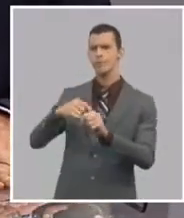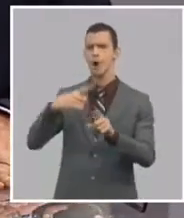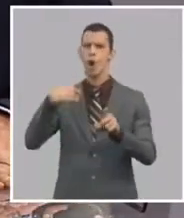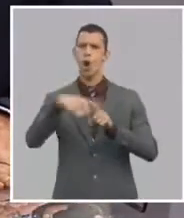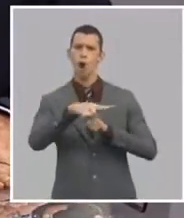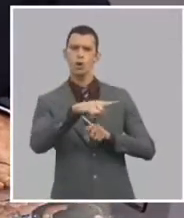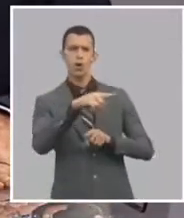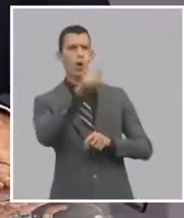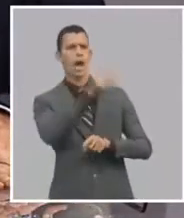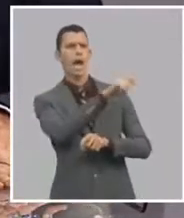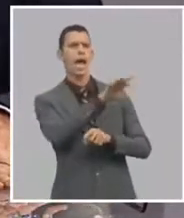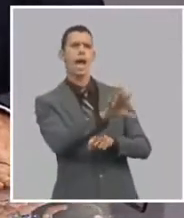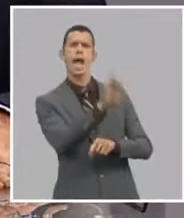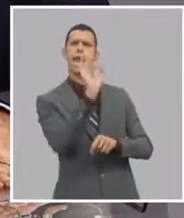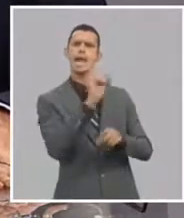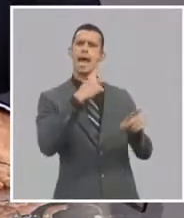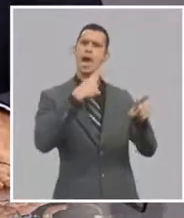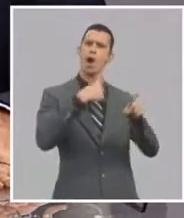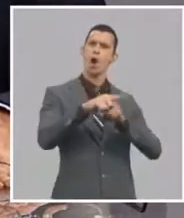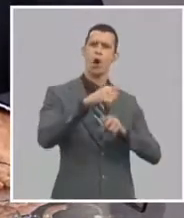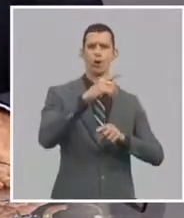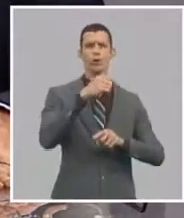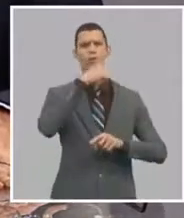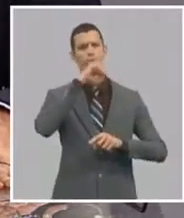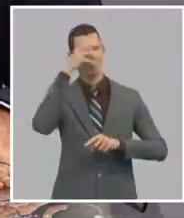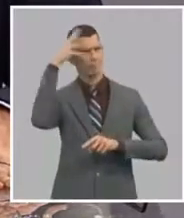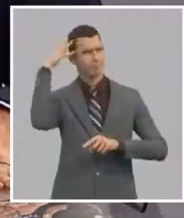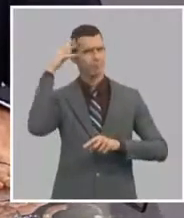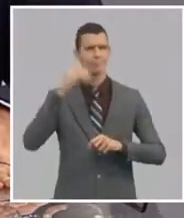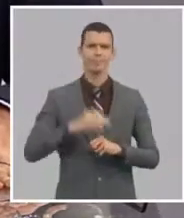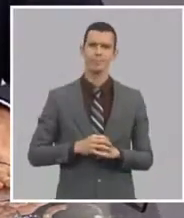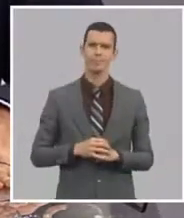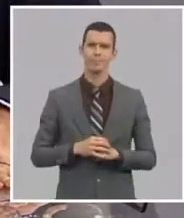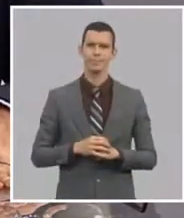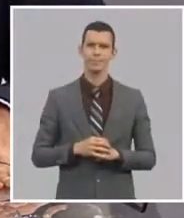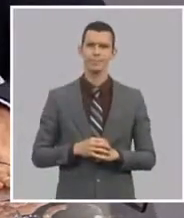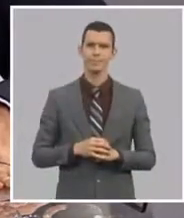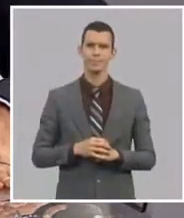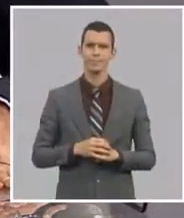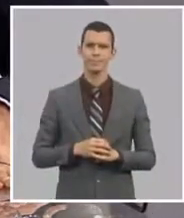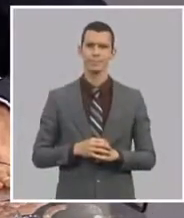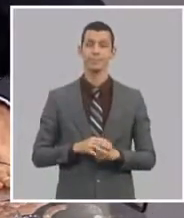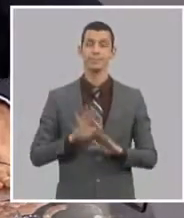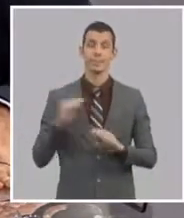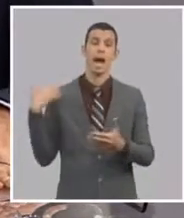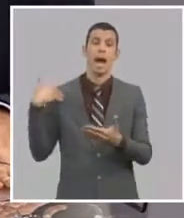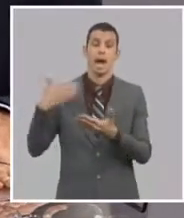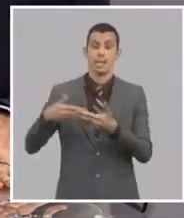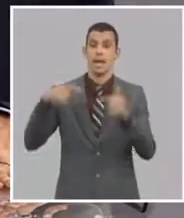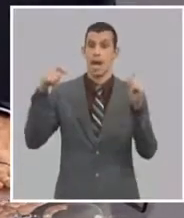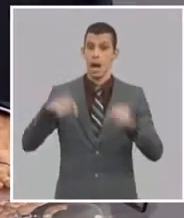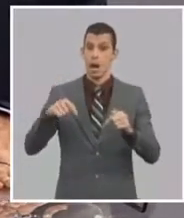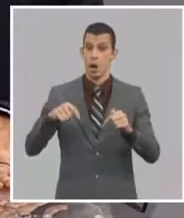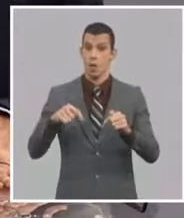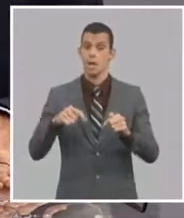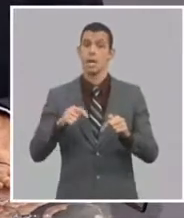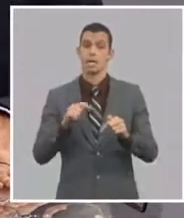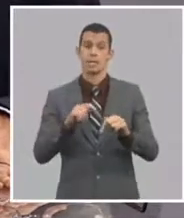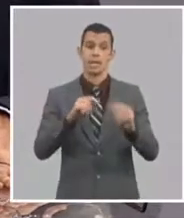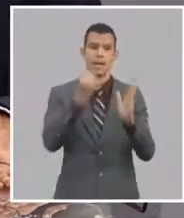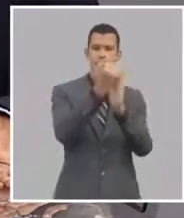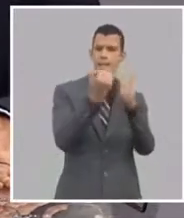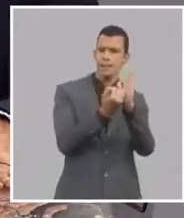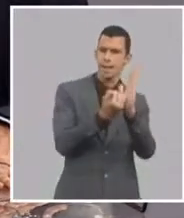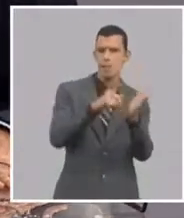citaste Kentucky, ¿no? Kentucky. Indiana, Kentucky, de esos estados que cerraron ya, creo que Georgia era el único que caía en esa categoría